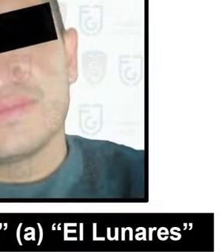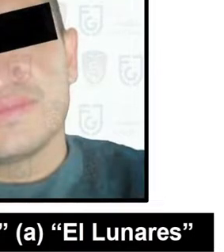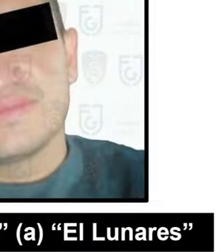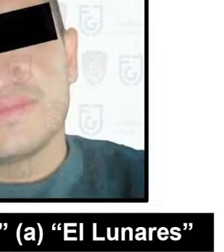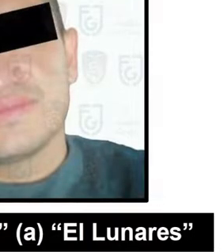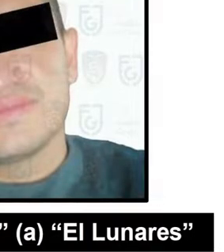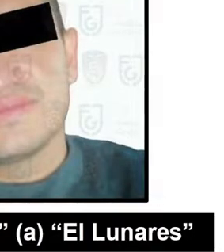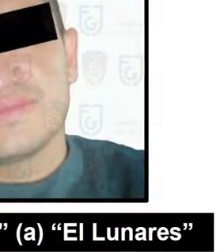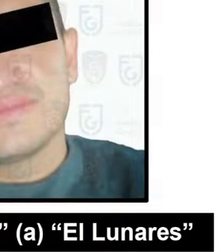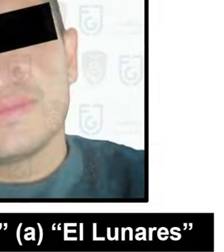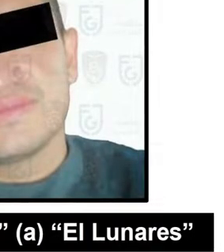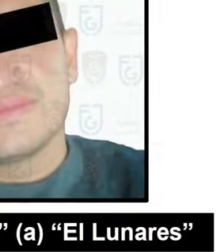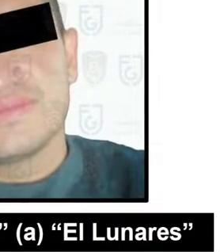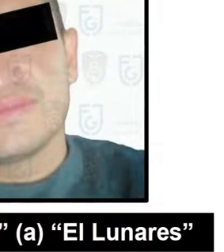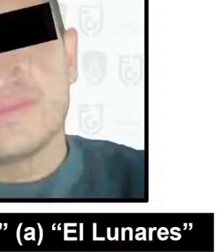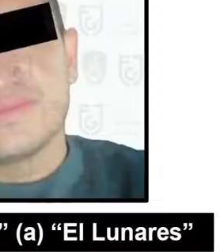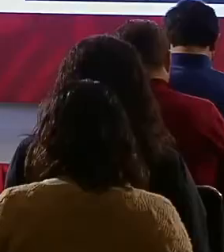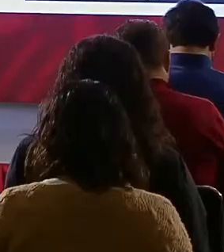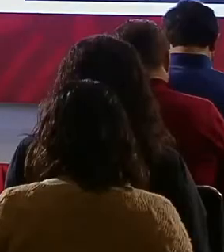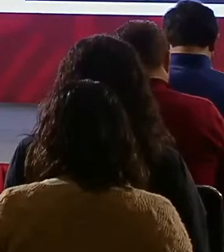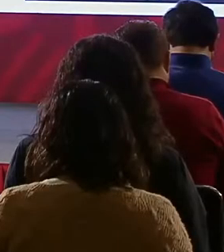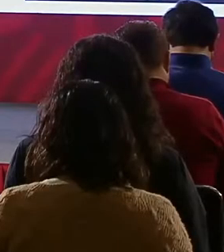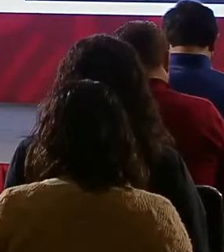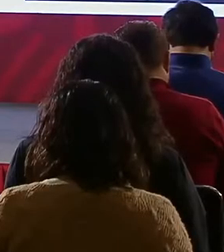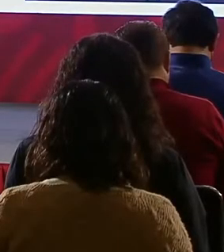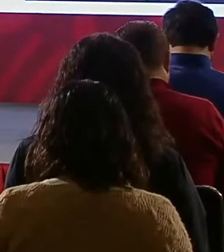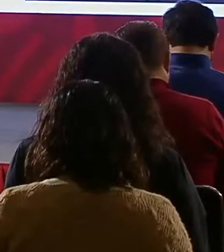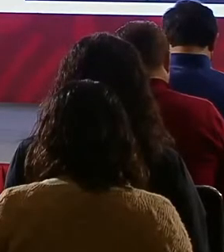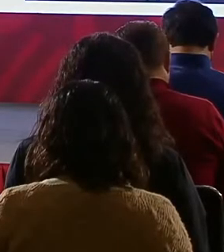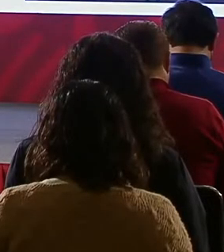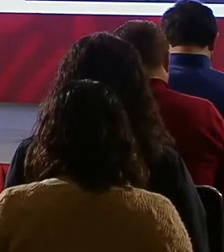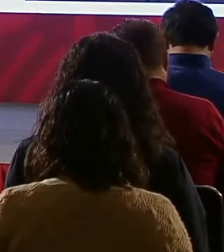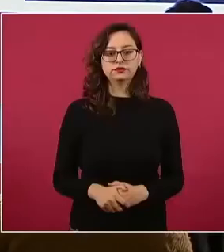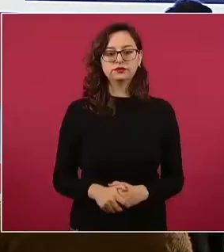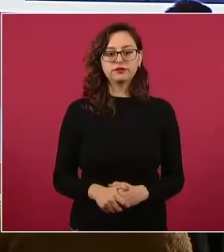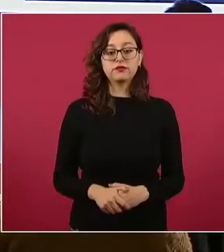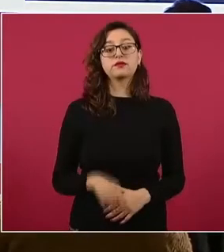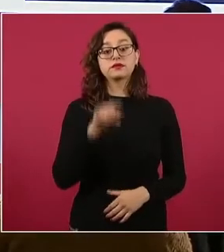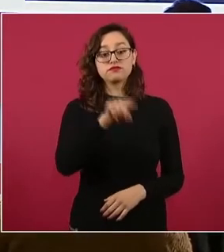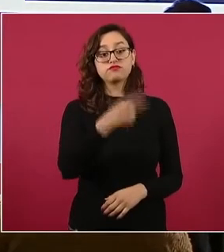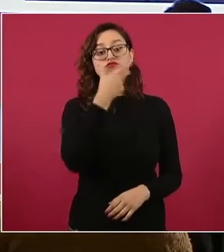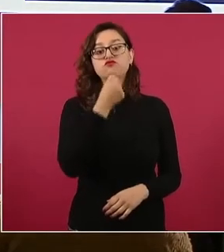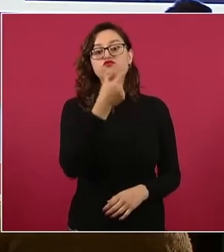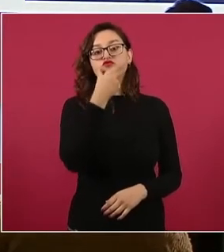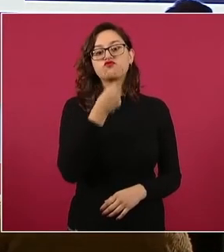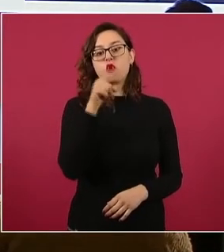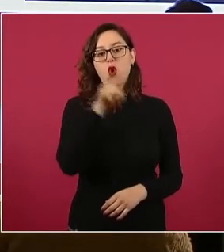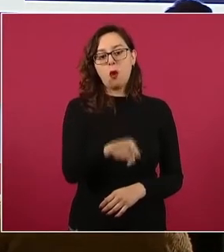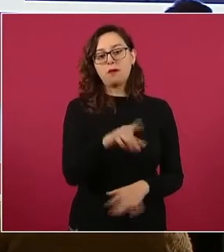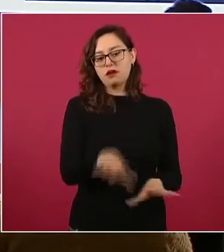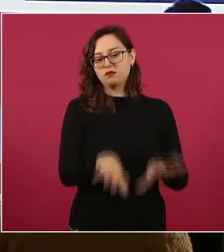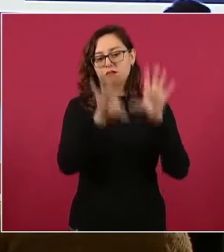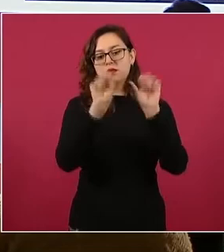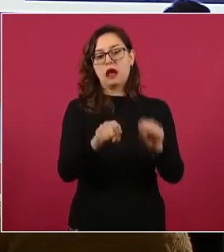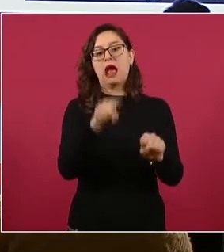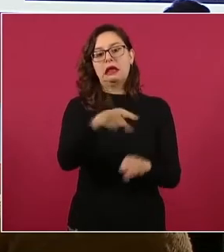y principal líder del grupo criminal La Unión Tepito, que es el grupo generador de violencia relacionado con delitos